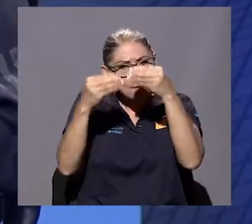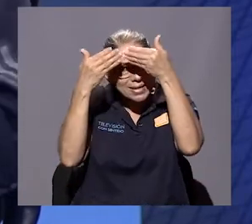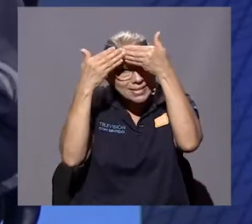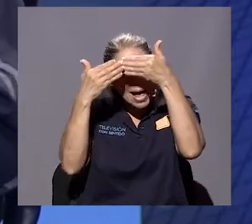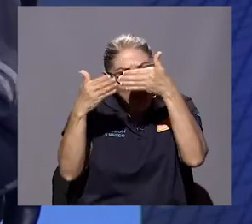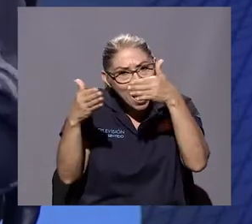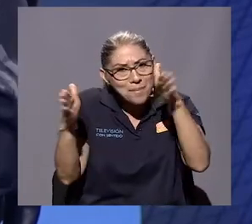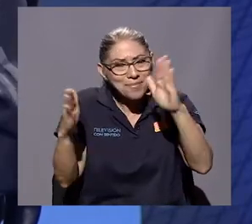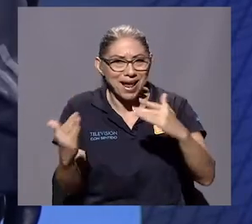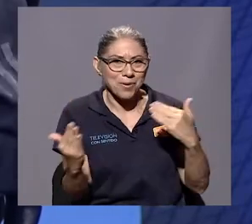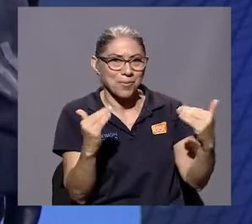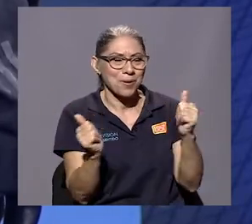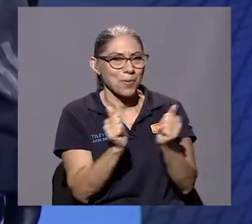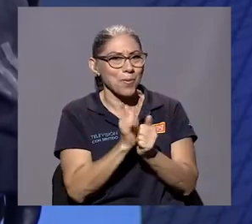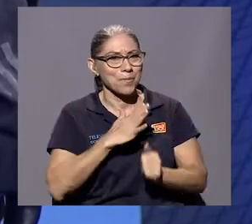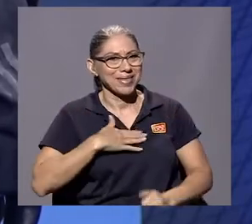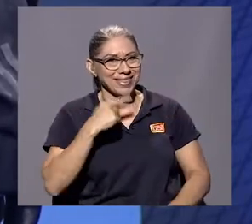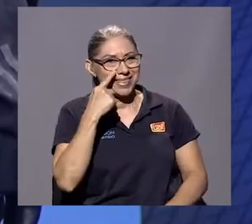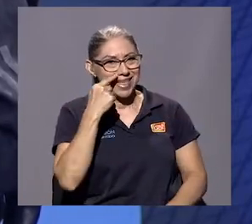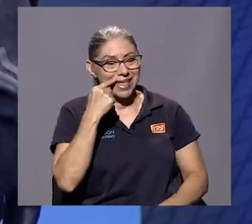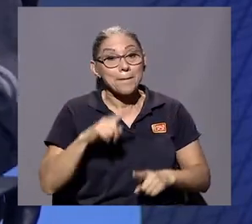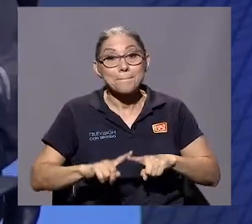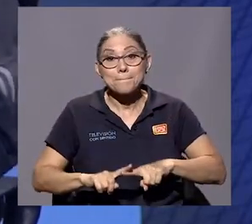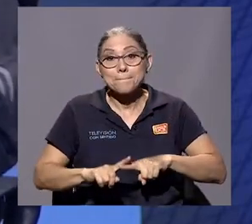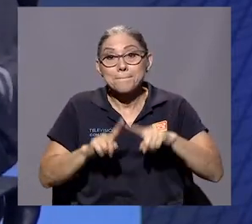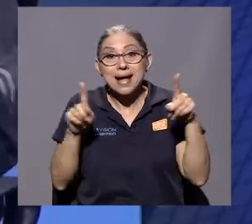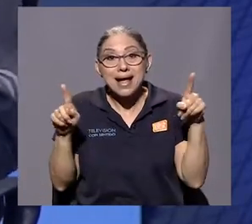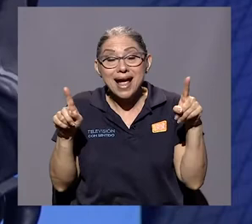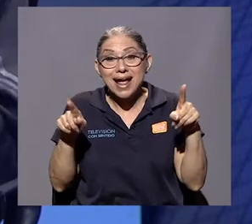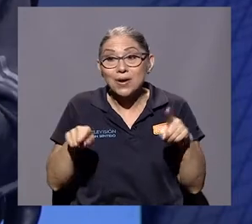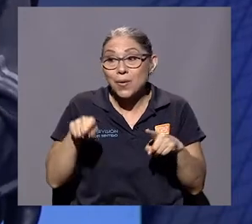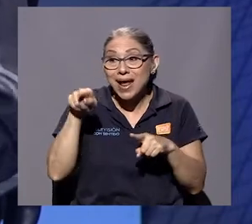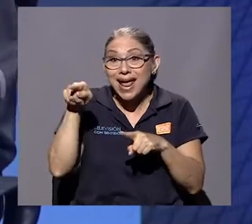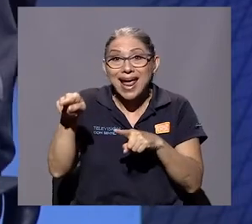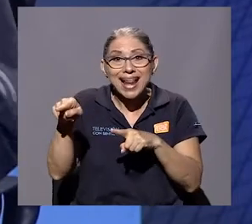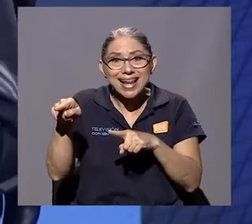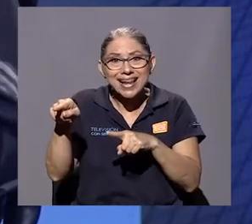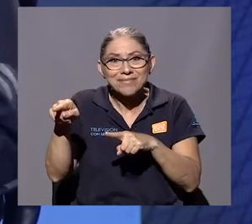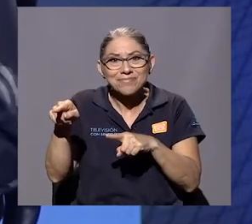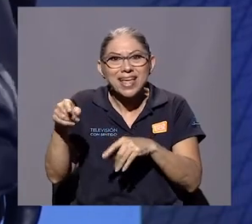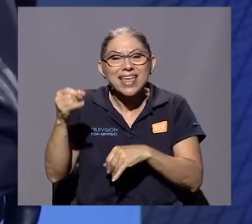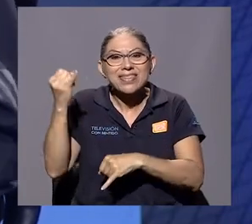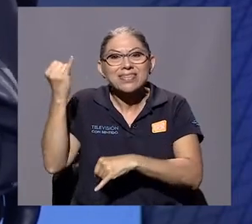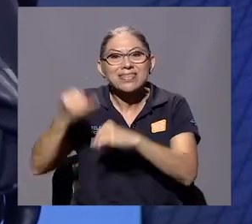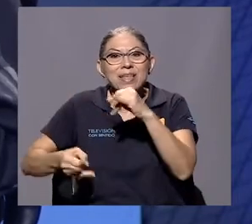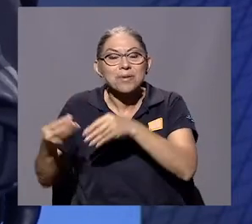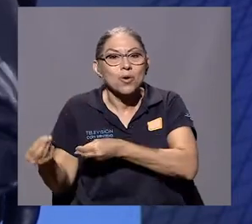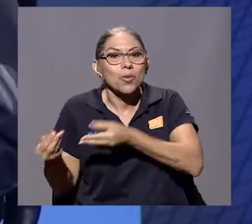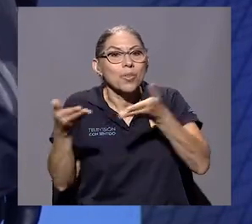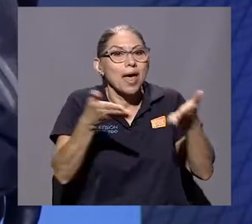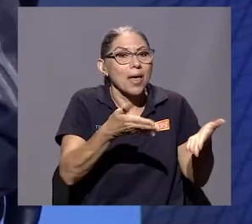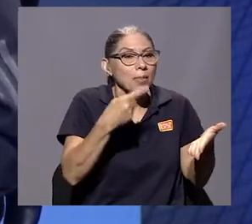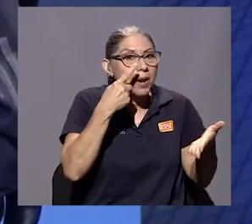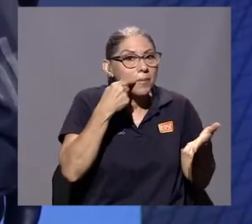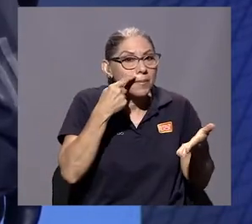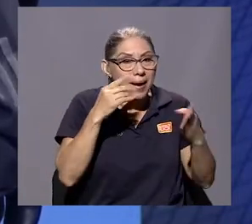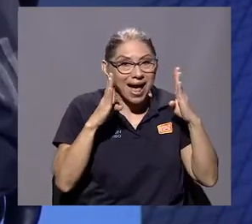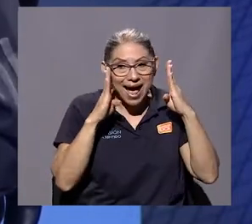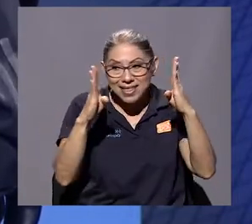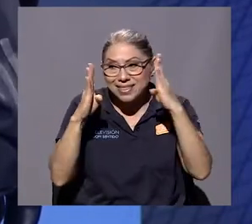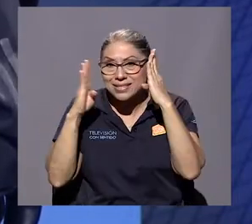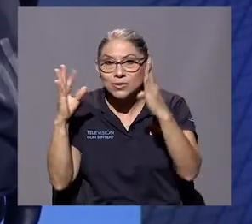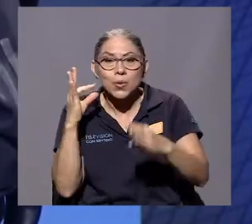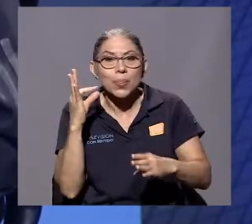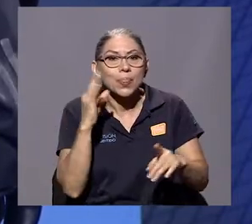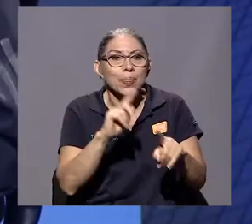mi tata, sin embargo terminó encargándole la atención de las fincas y